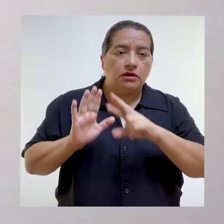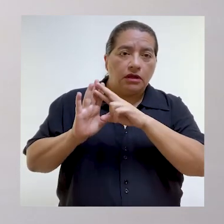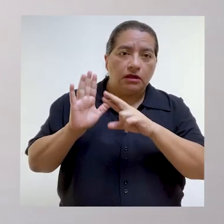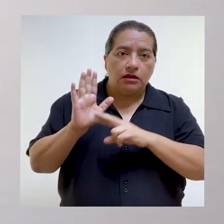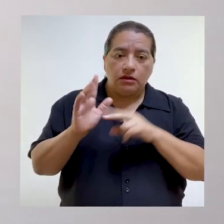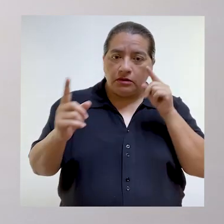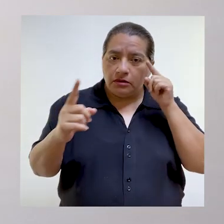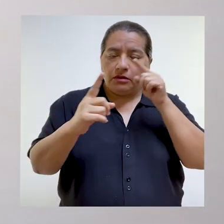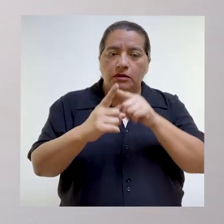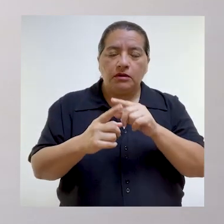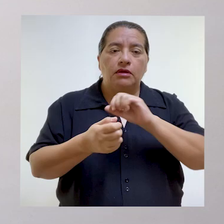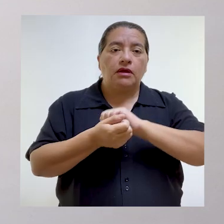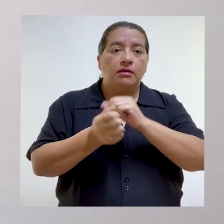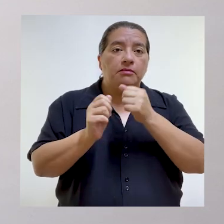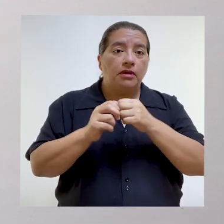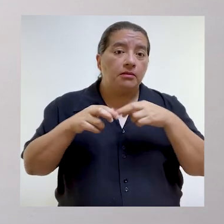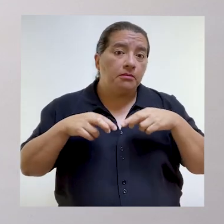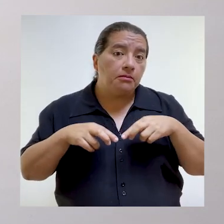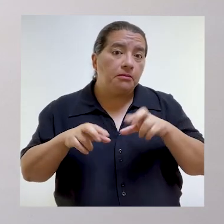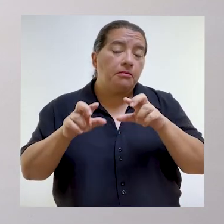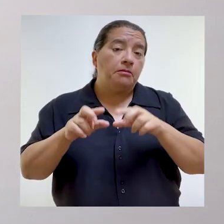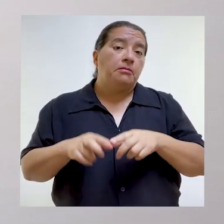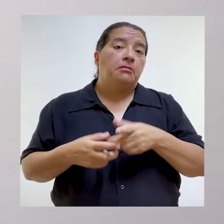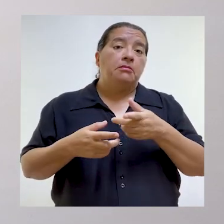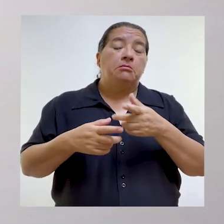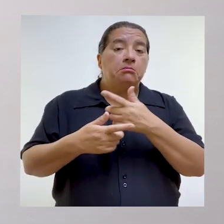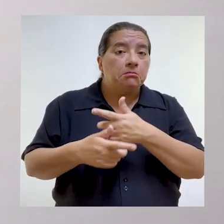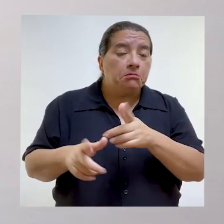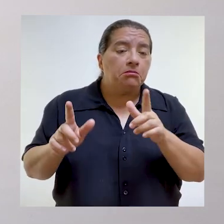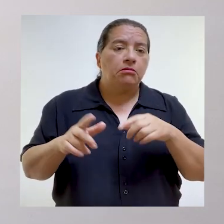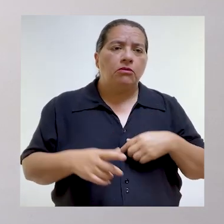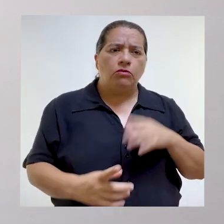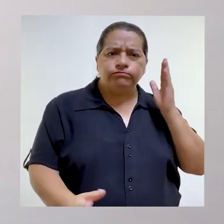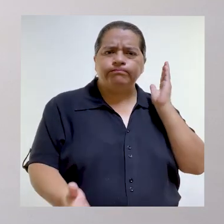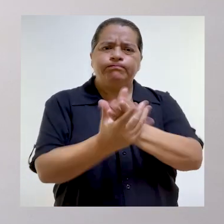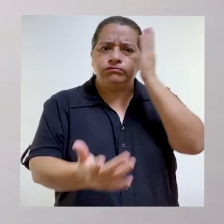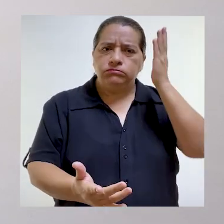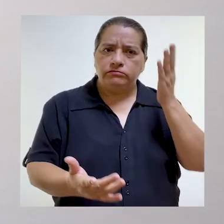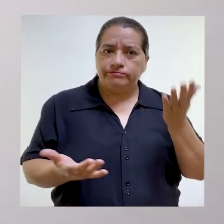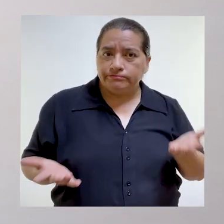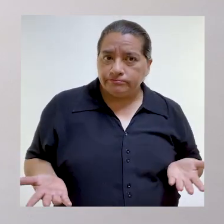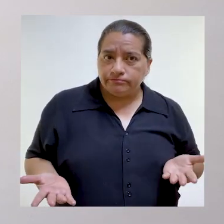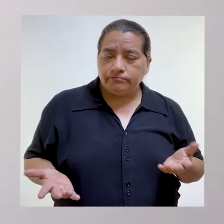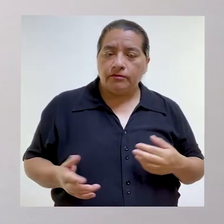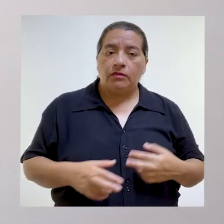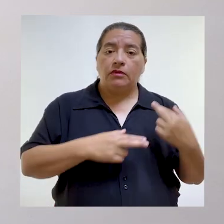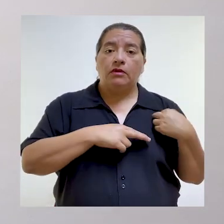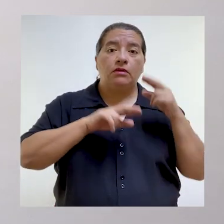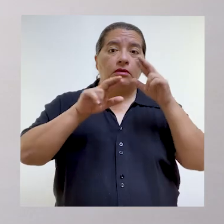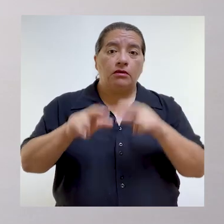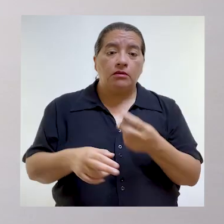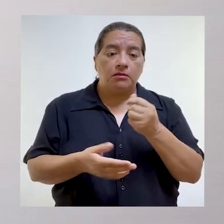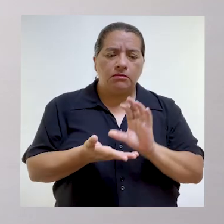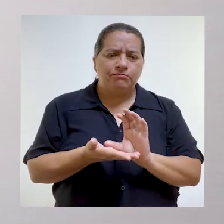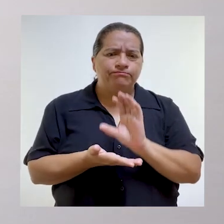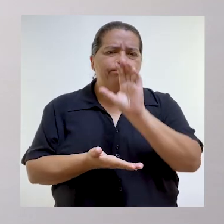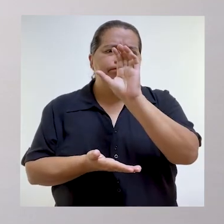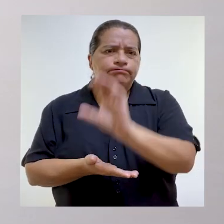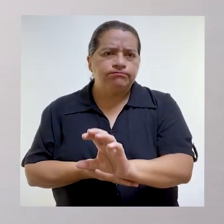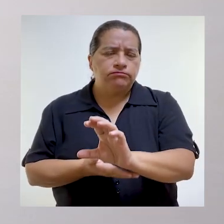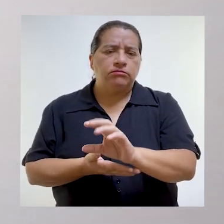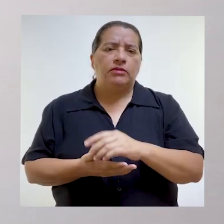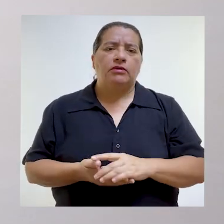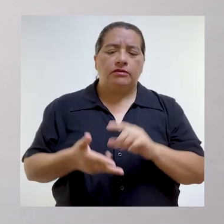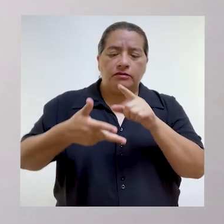y en la población. Las reglas deben apuntar a cambiar las autorizaciones por disposiciones. En lugar de facultar hay que mandar, asignando una